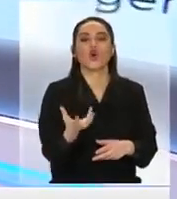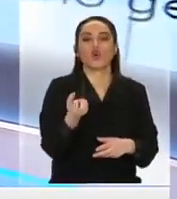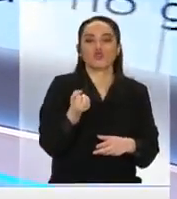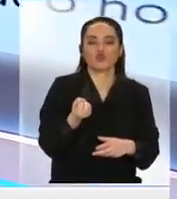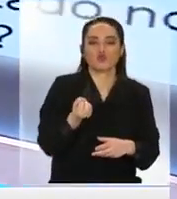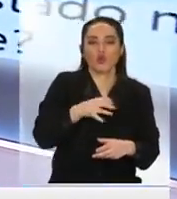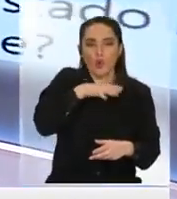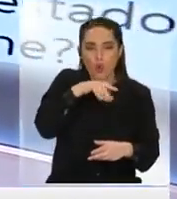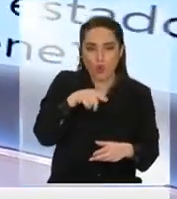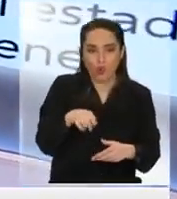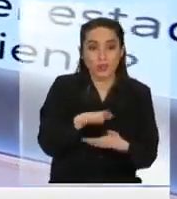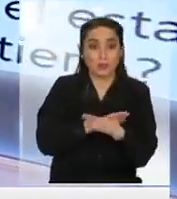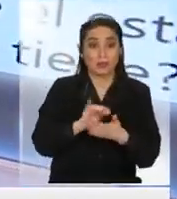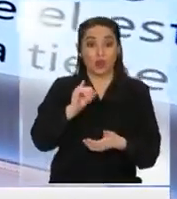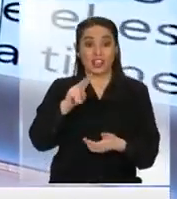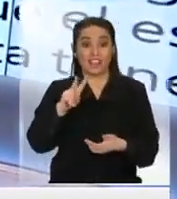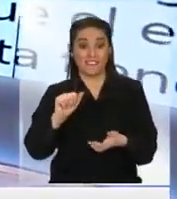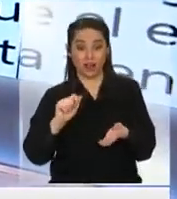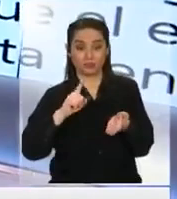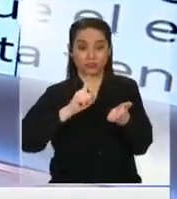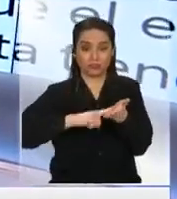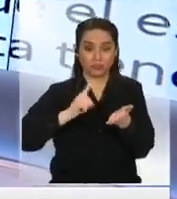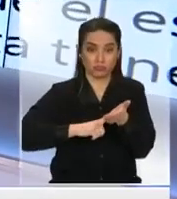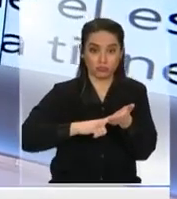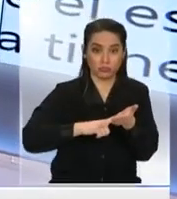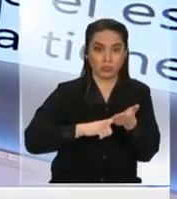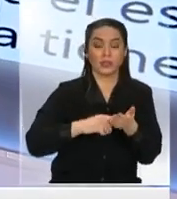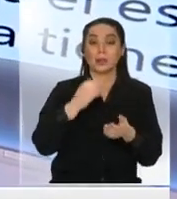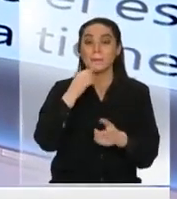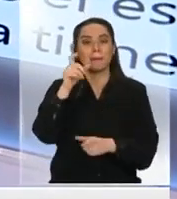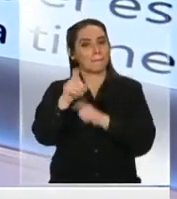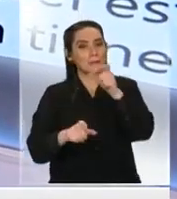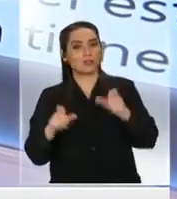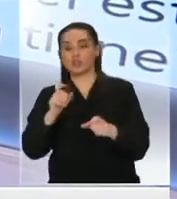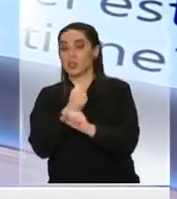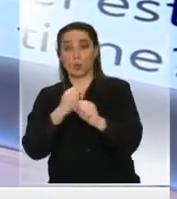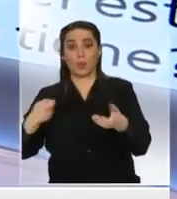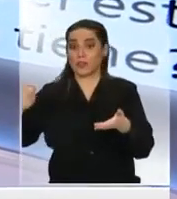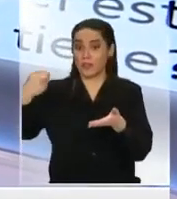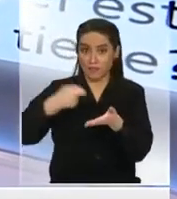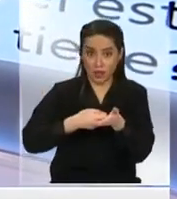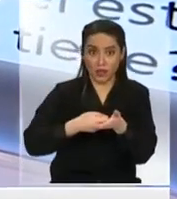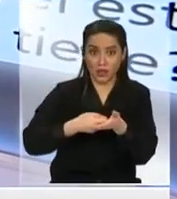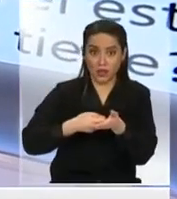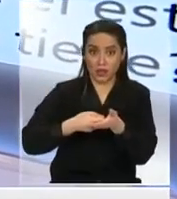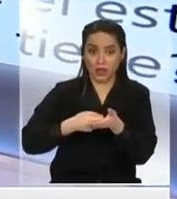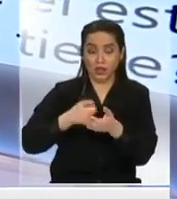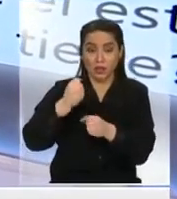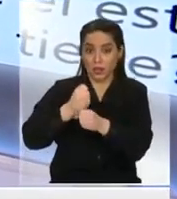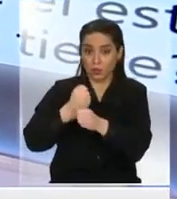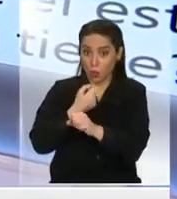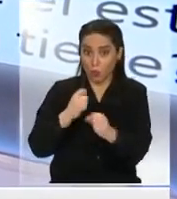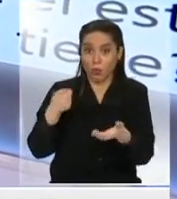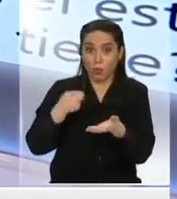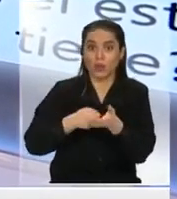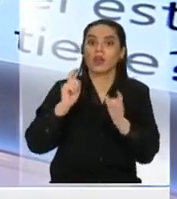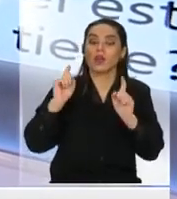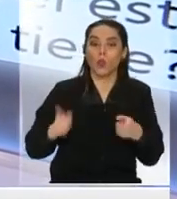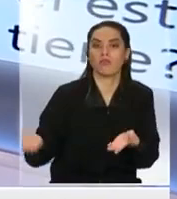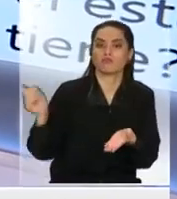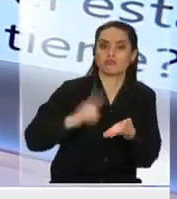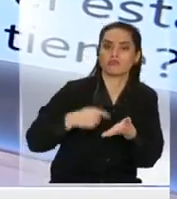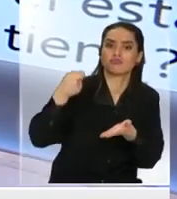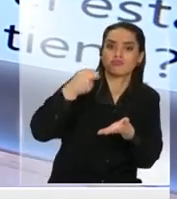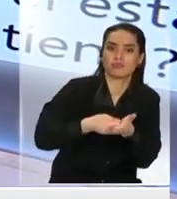recaudación del presupuesto del Estado, incluso lo pagan las personas que no pueden trabajar porque este modelo no les asegura la capacidad de trabajar.